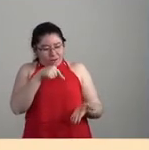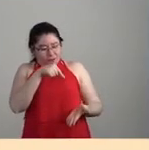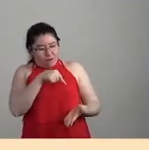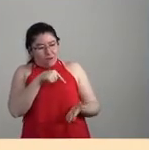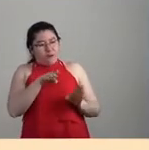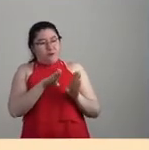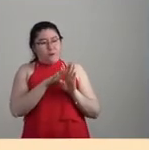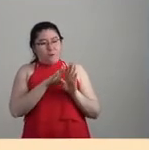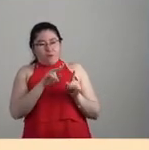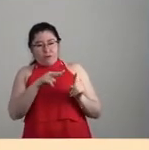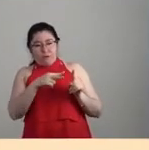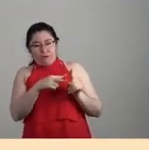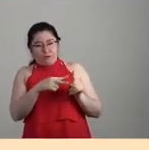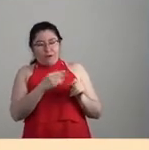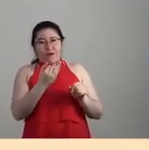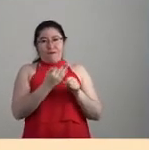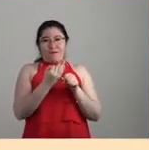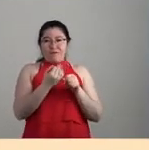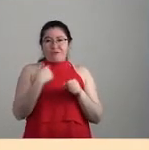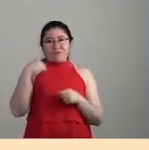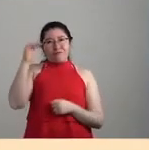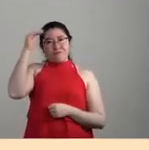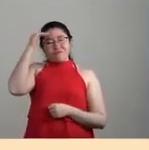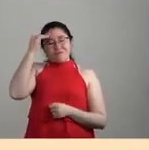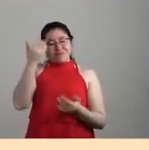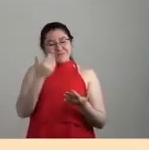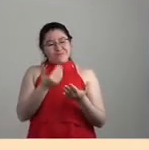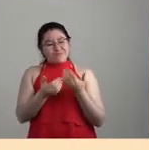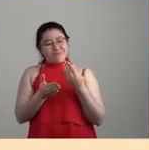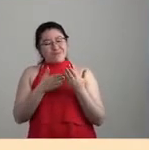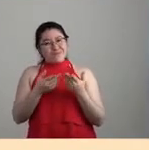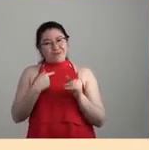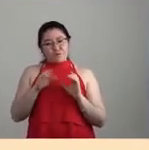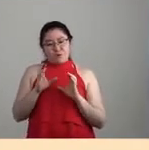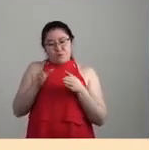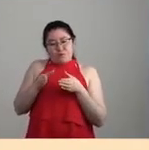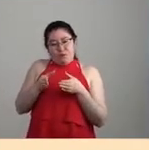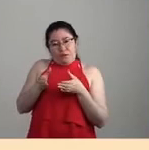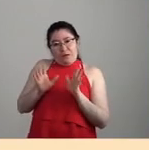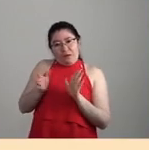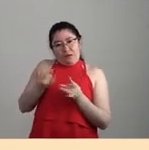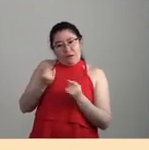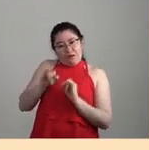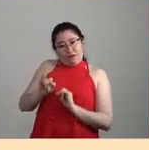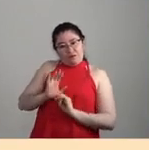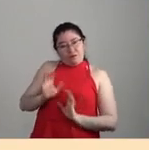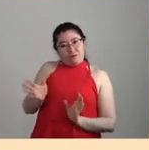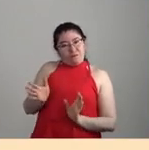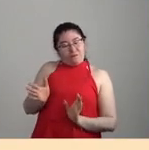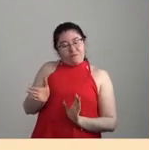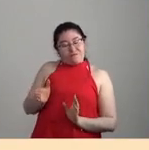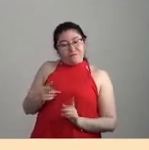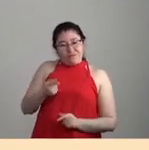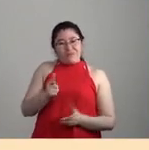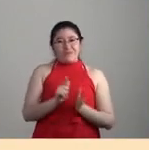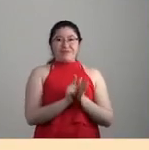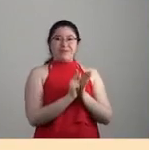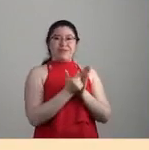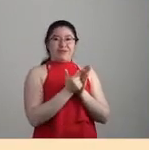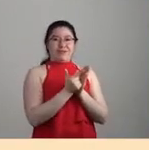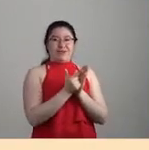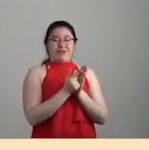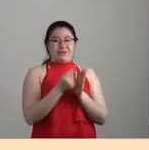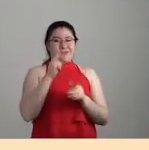pensamiento moderno, ¿no?, nos ha configurado y que la apuesta del libro desde esta